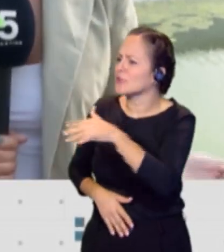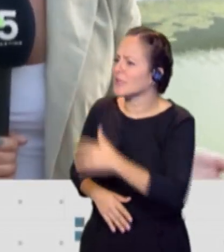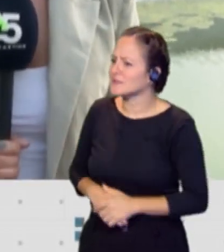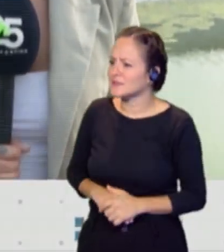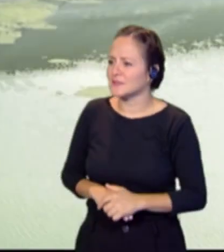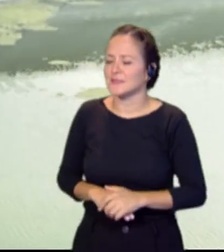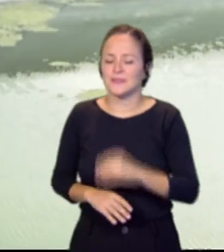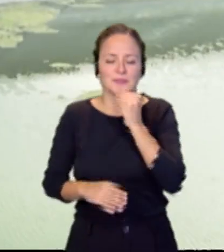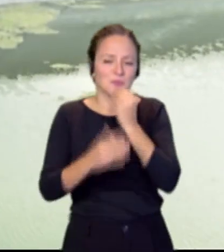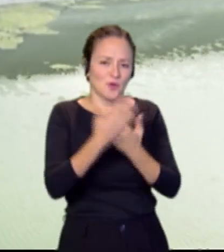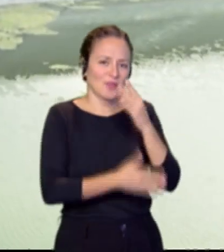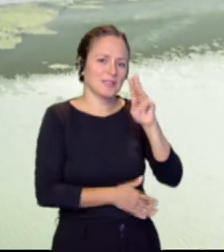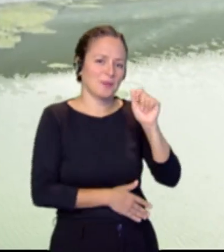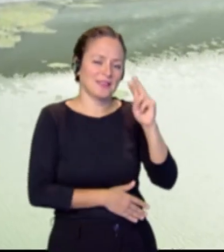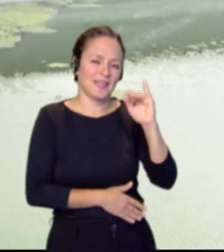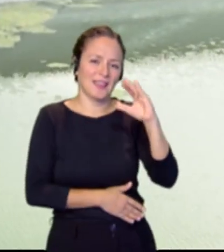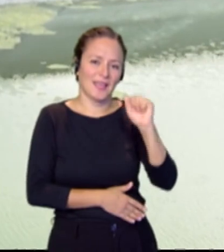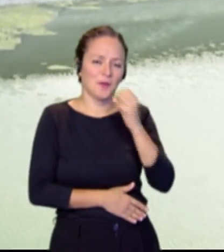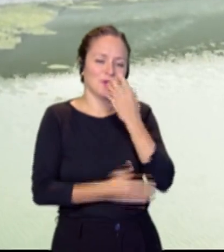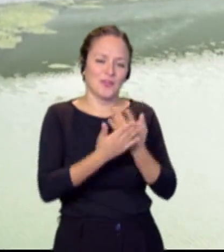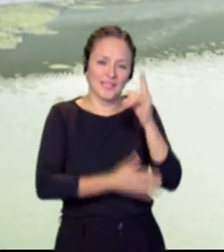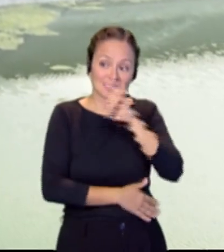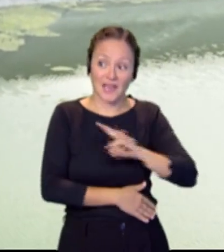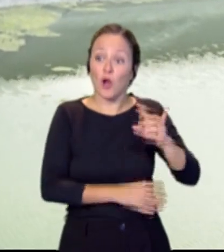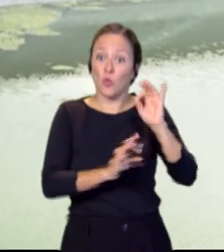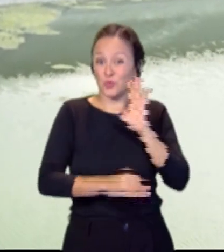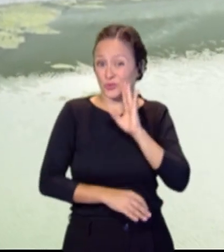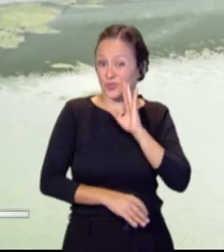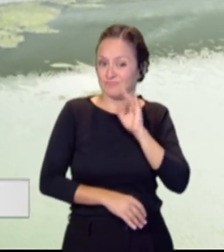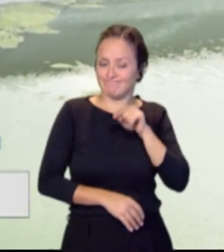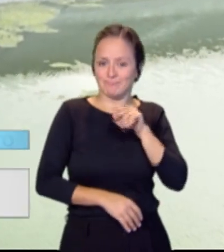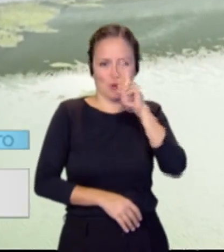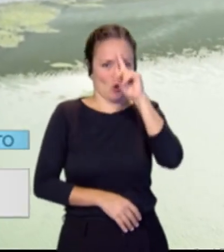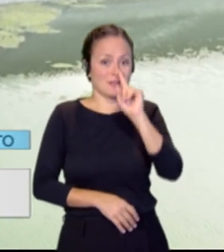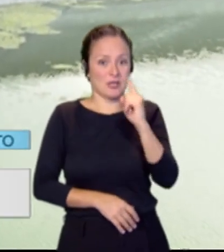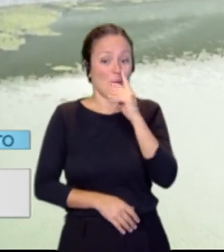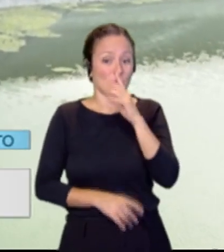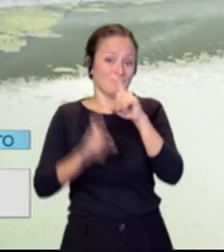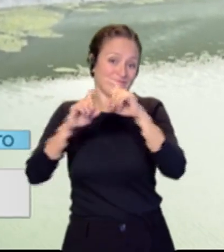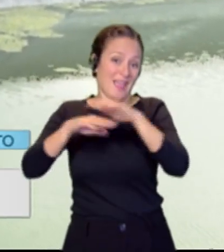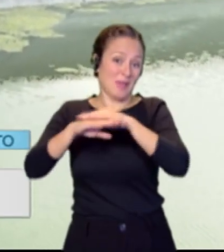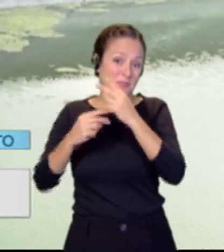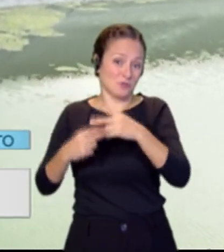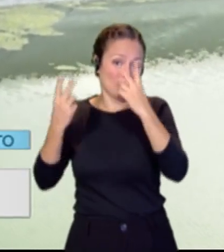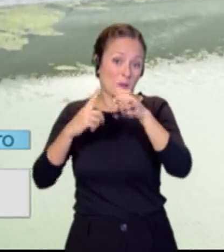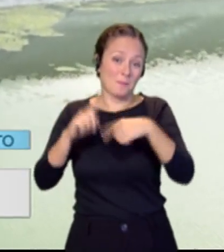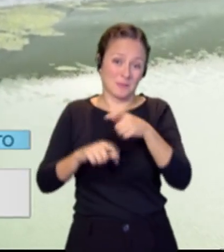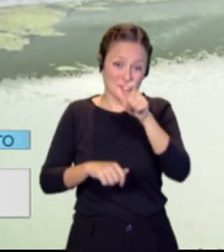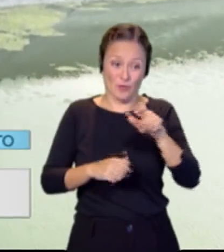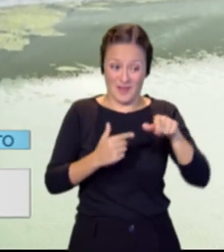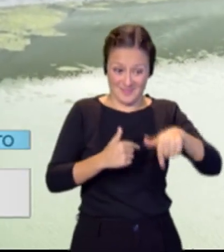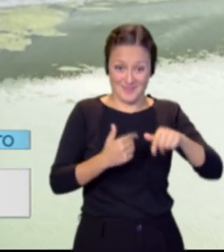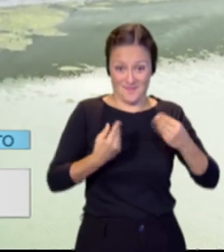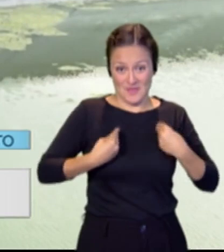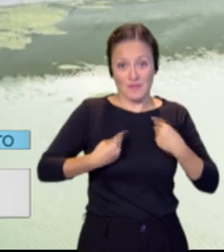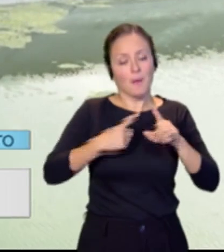¿Qué tal? Buenos días, Patricia. Buenos días, Canarias. Pues sí, como decías, es la principal preocupación de las administraciones públicas, también de los residentes y,